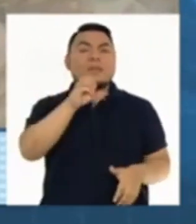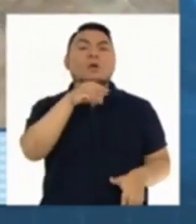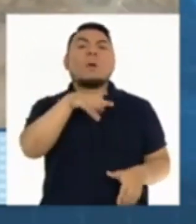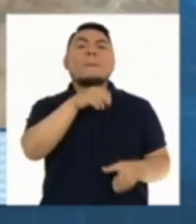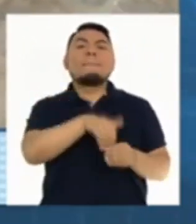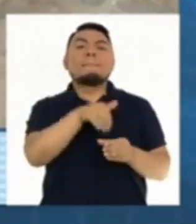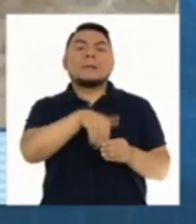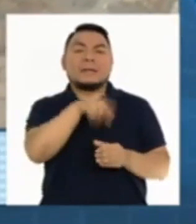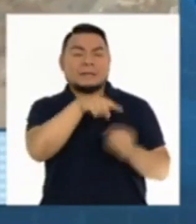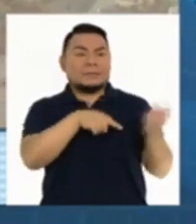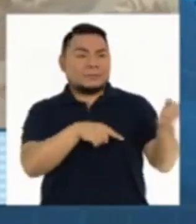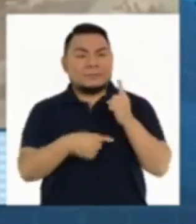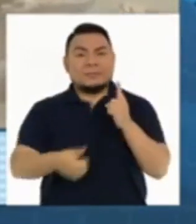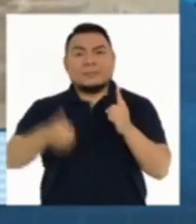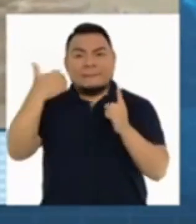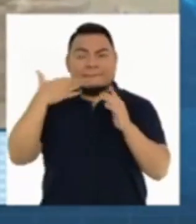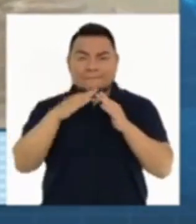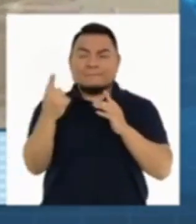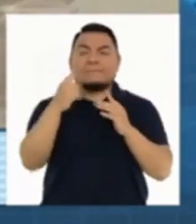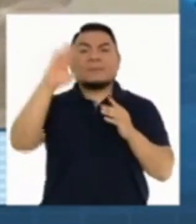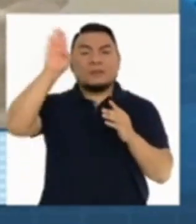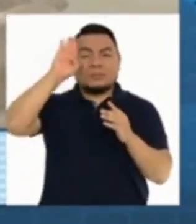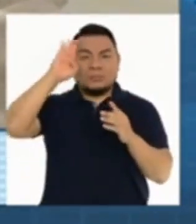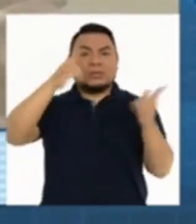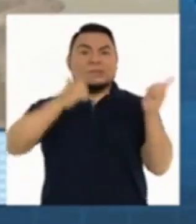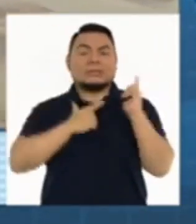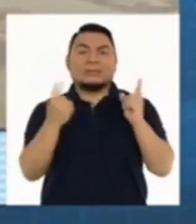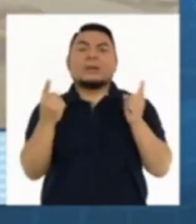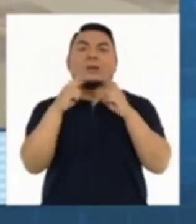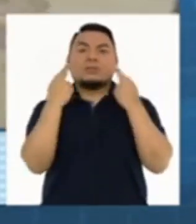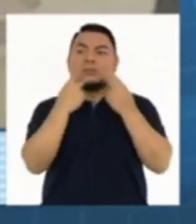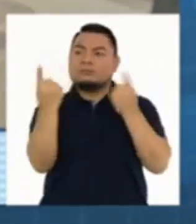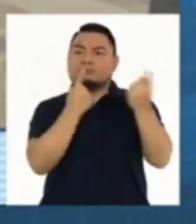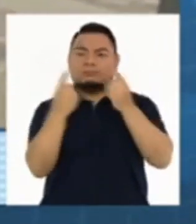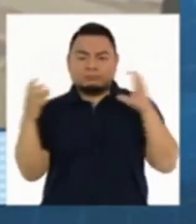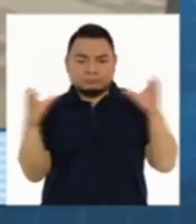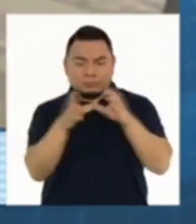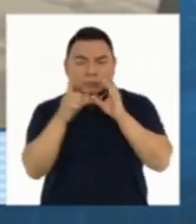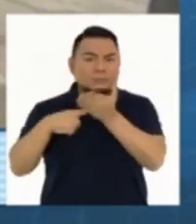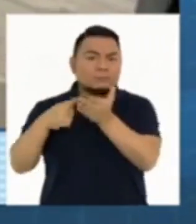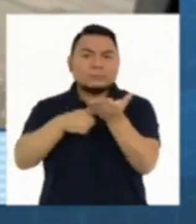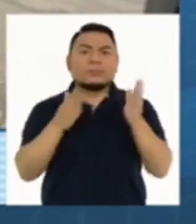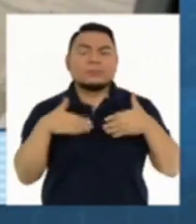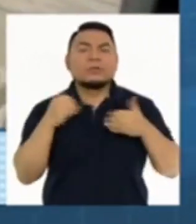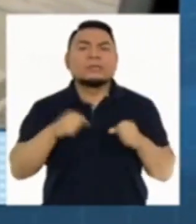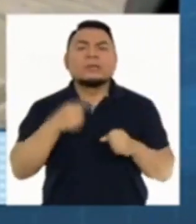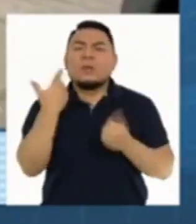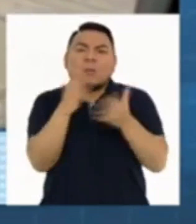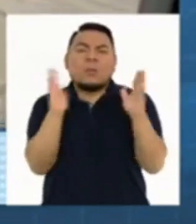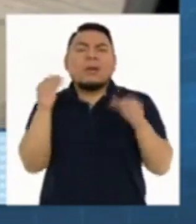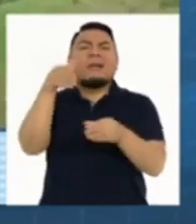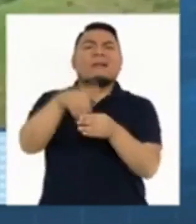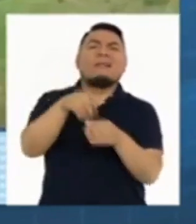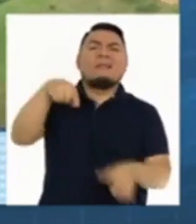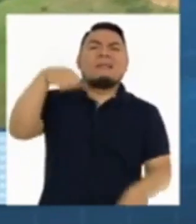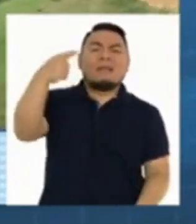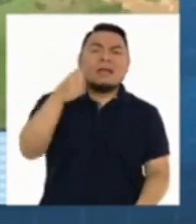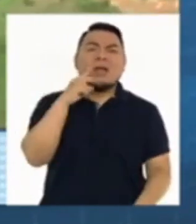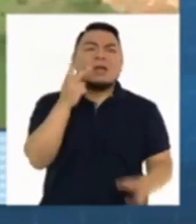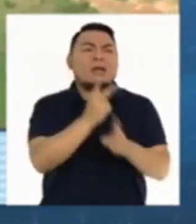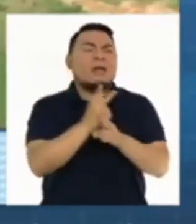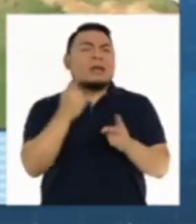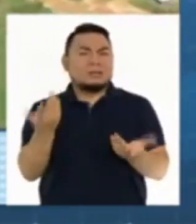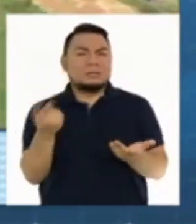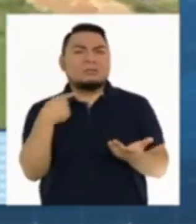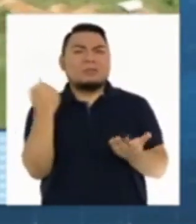la ONPE, autoridades locales, policiales y militares, para que podamos evitar cualquier tipo de situaciones